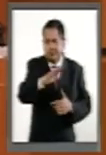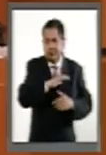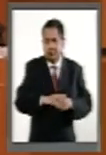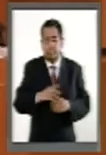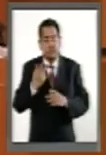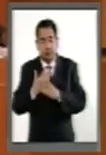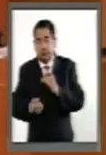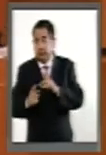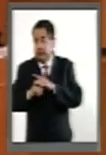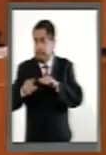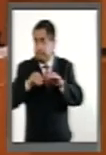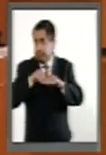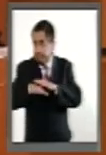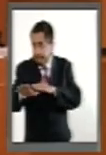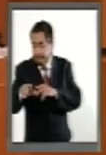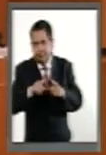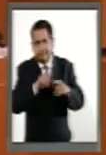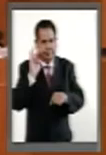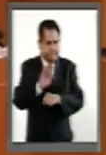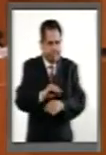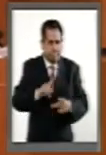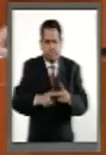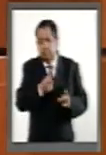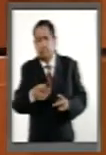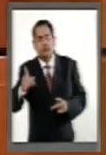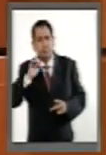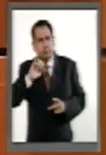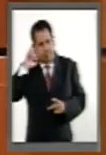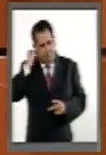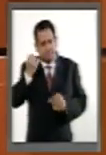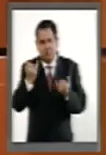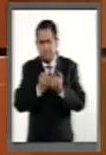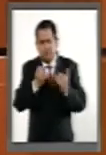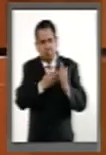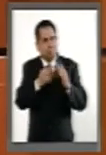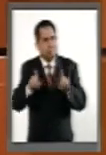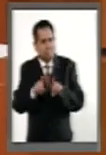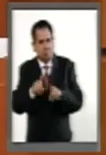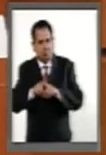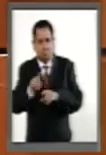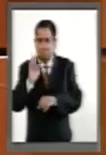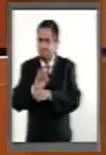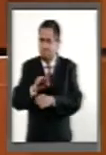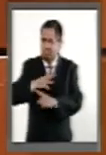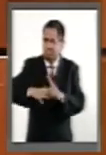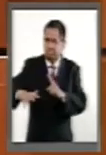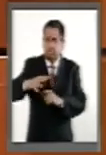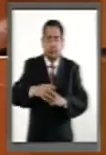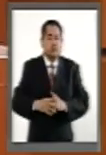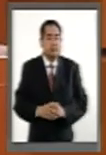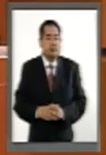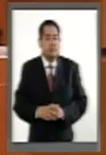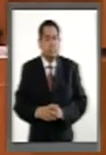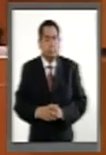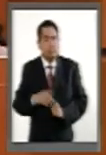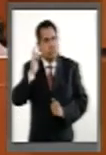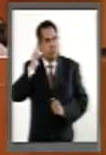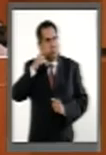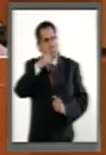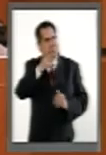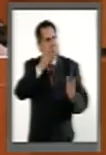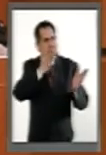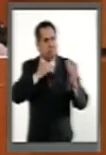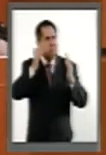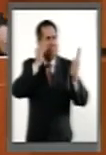migrantes, de la defensa de las mujeres indígenas y de la protección al medio ambiente. Que sirvan tus logros y tu